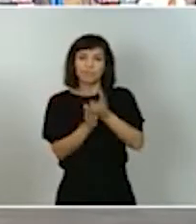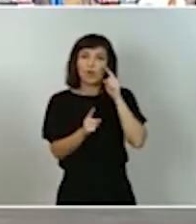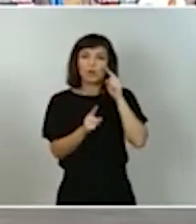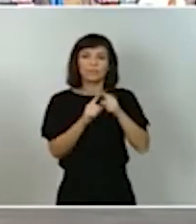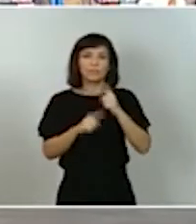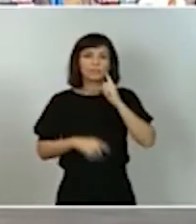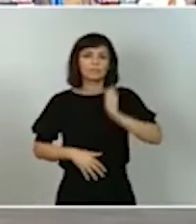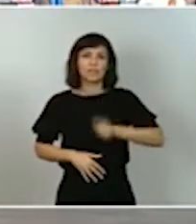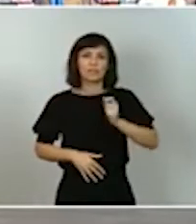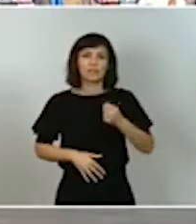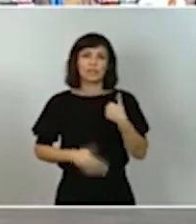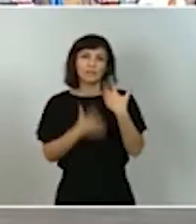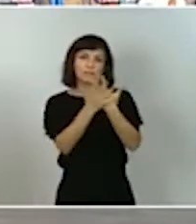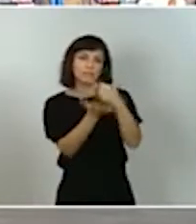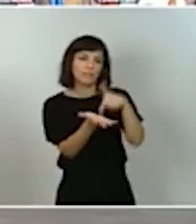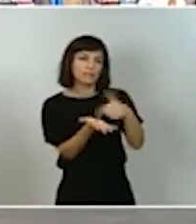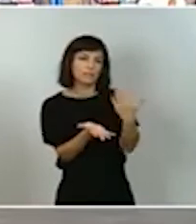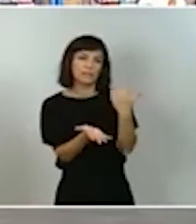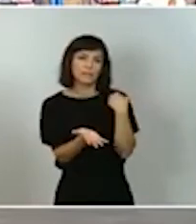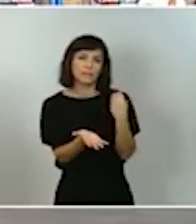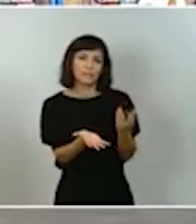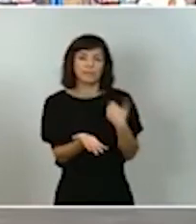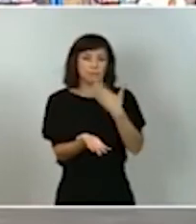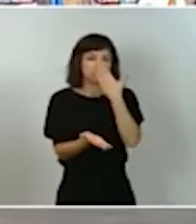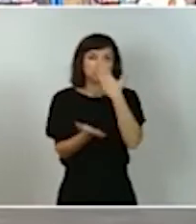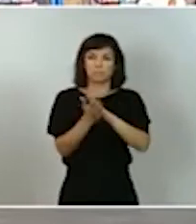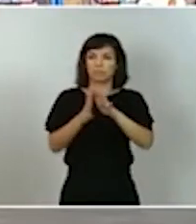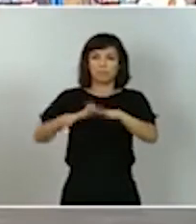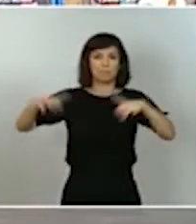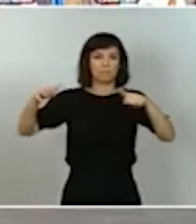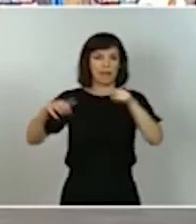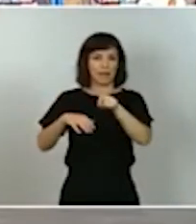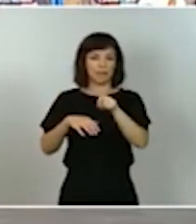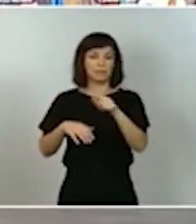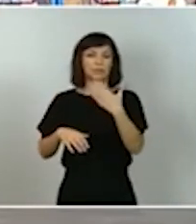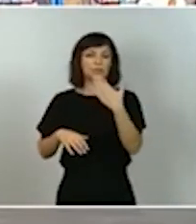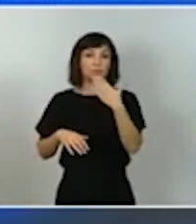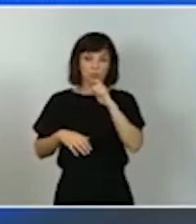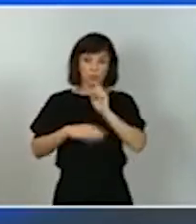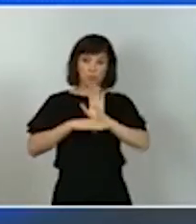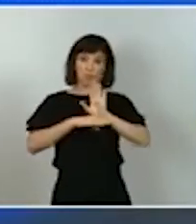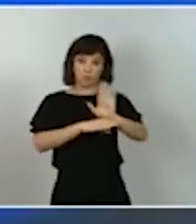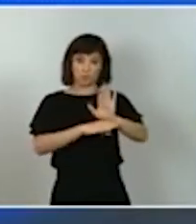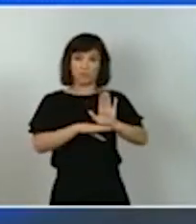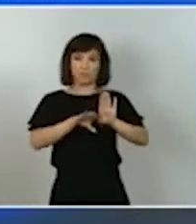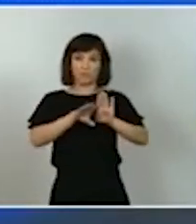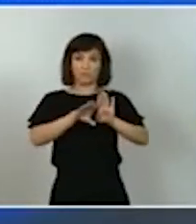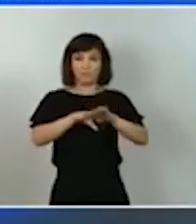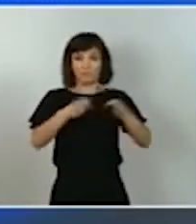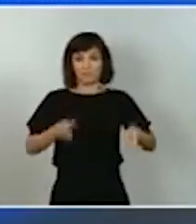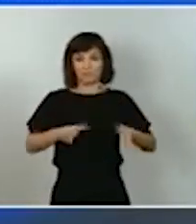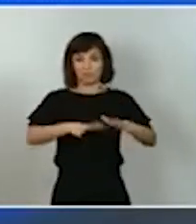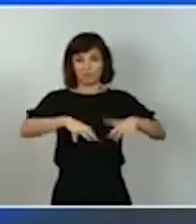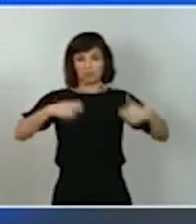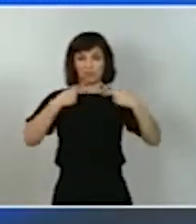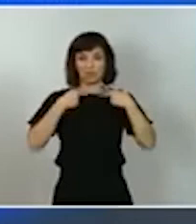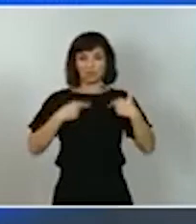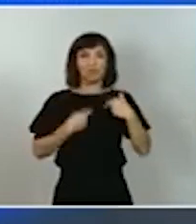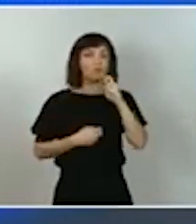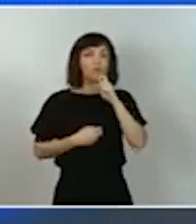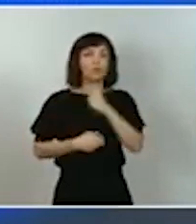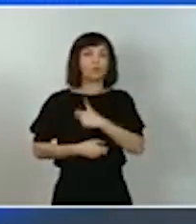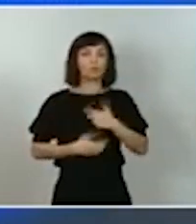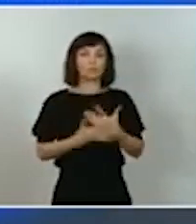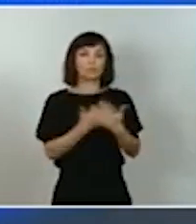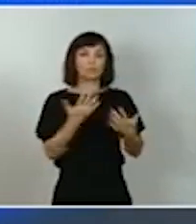ante el Parlamento a través y esta es la propuesta que haremos a la mesa del Congreso de los Diputados de la Comisión Mixta de la